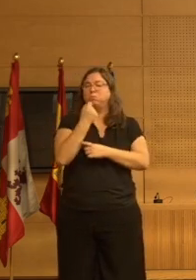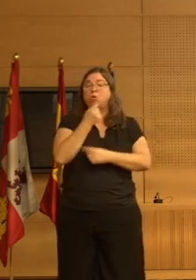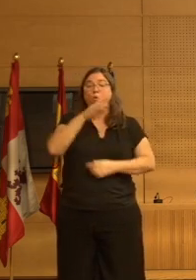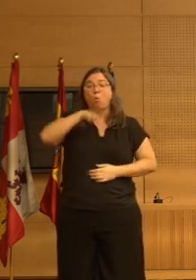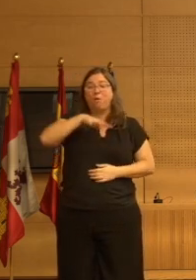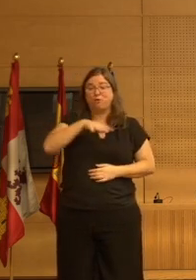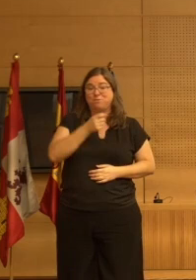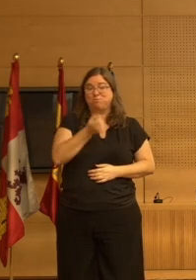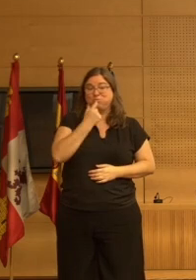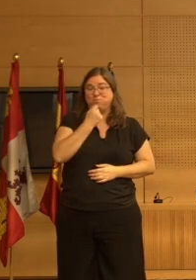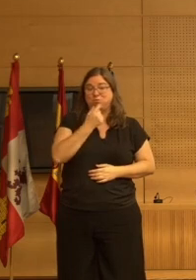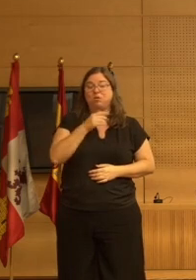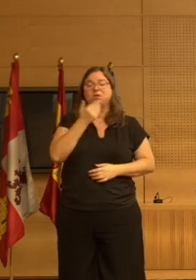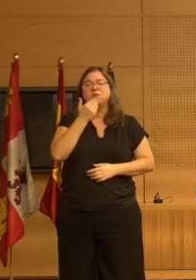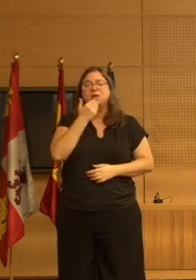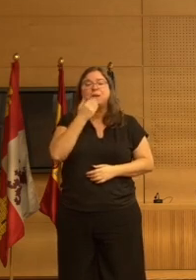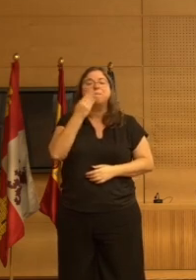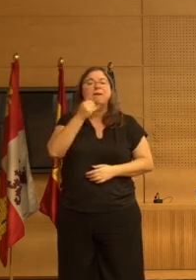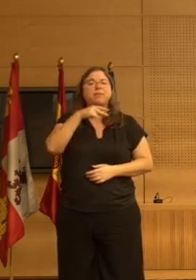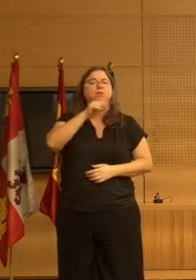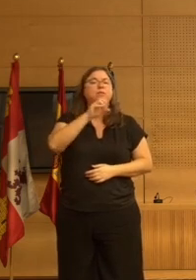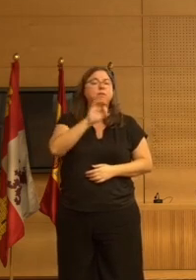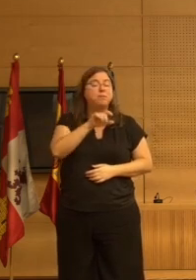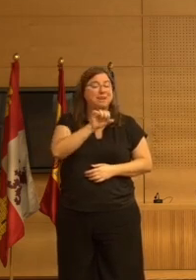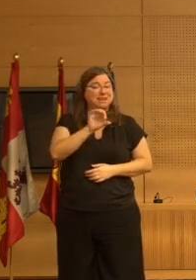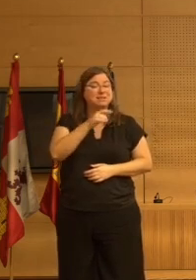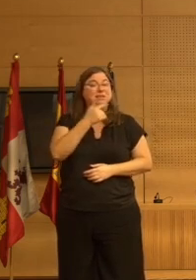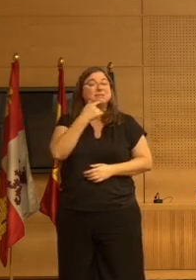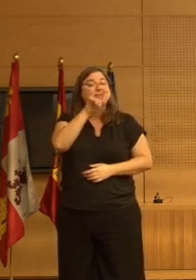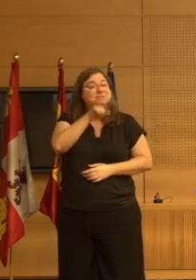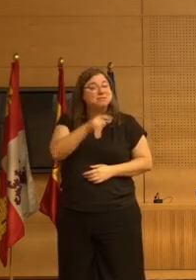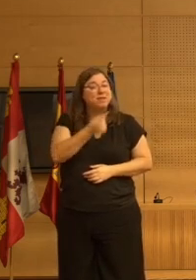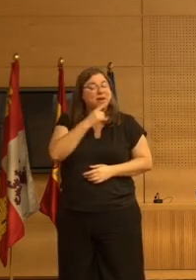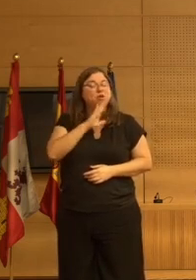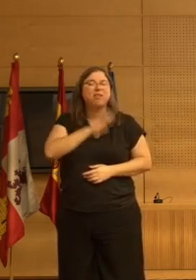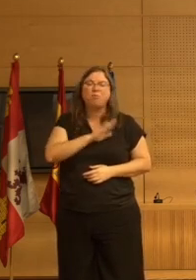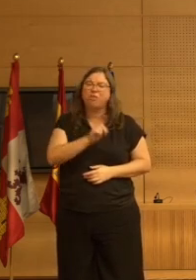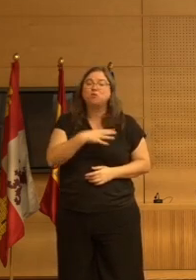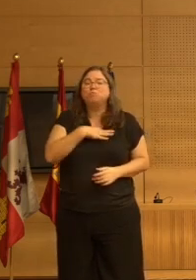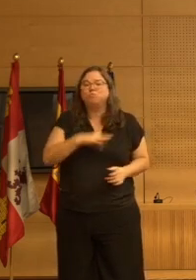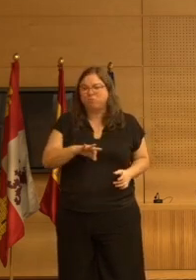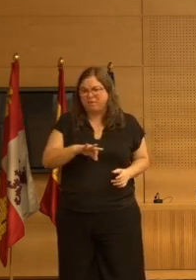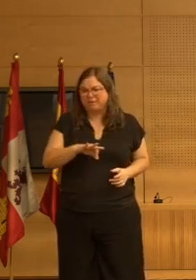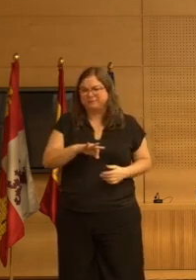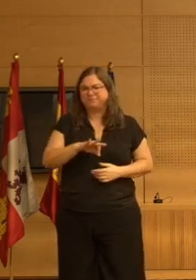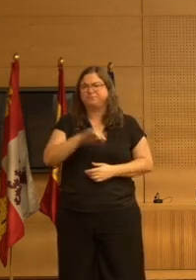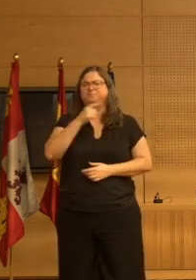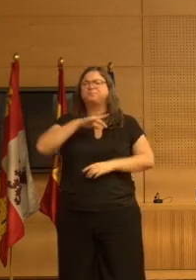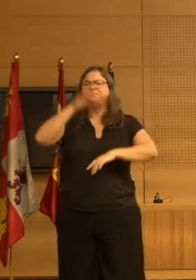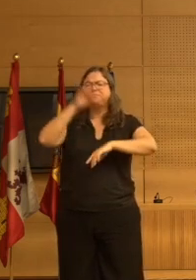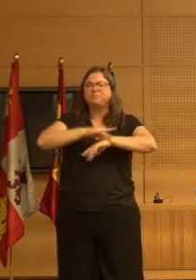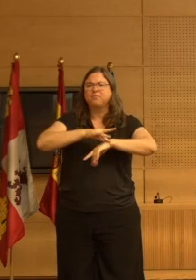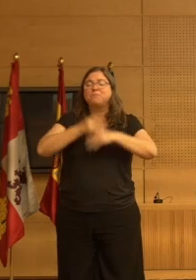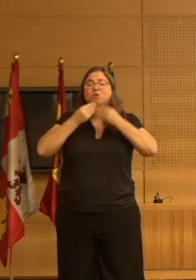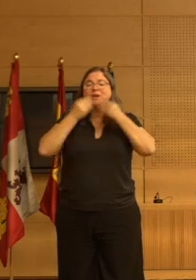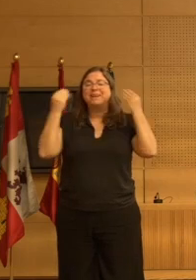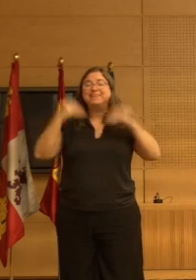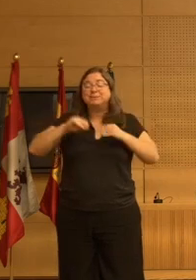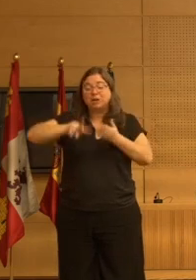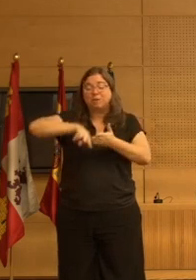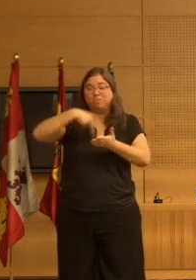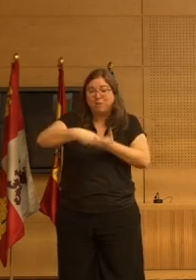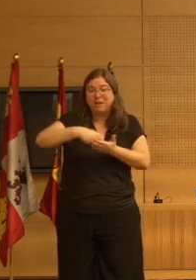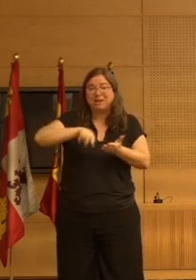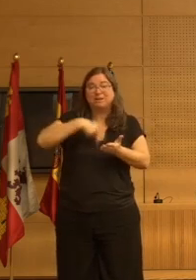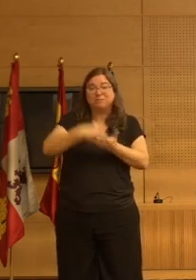semanas esto es un paciente con prescripción potencialmente inapropiada y tienen 48 pacientes con historia de caídas que